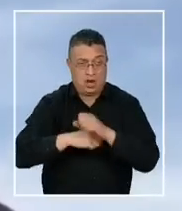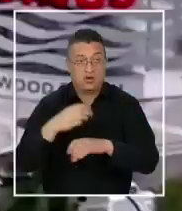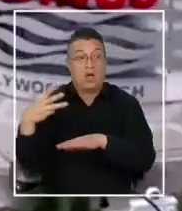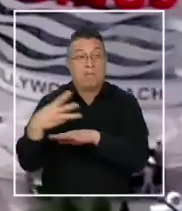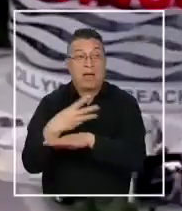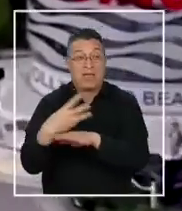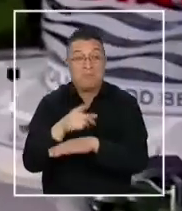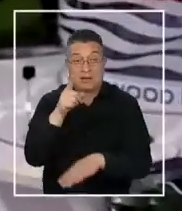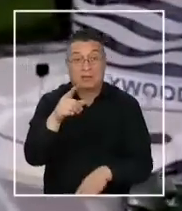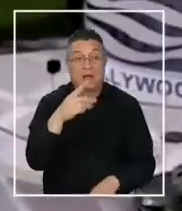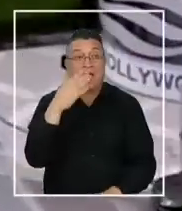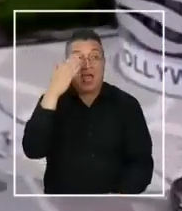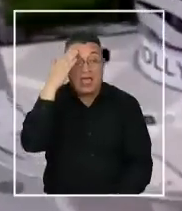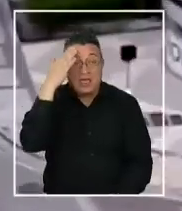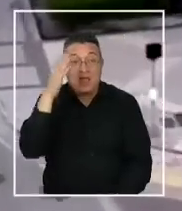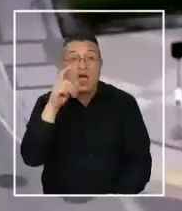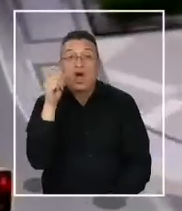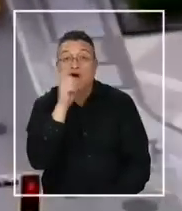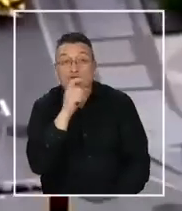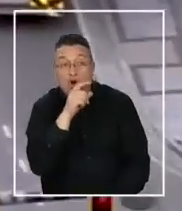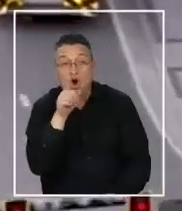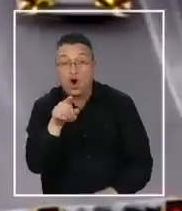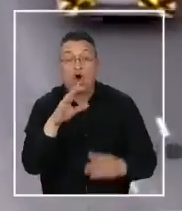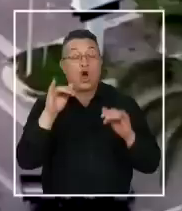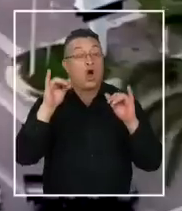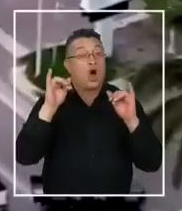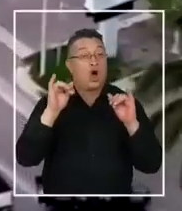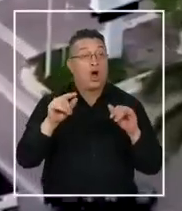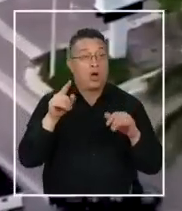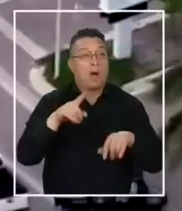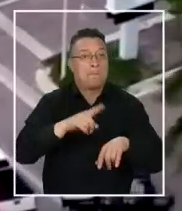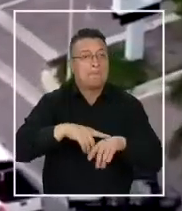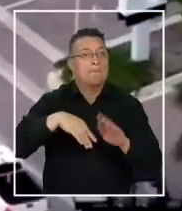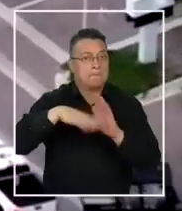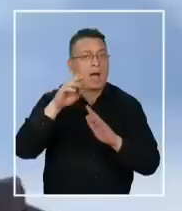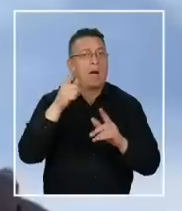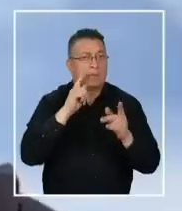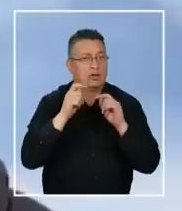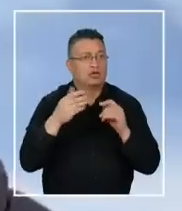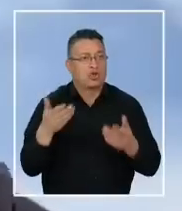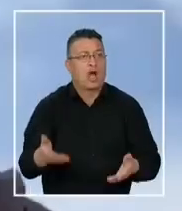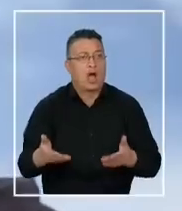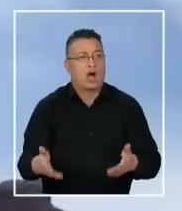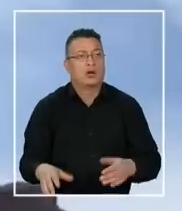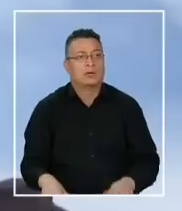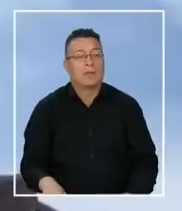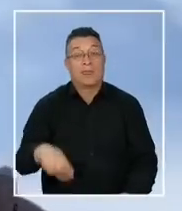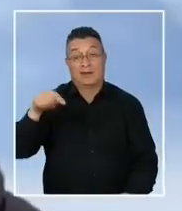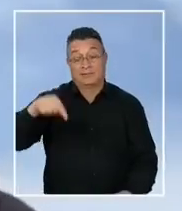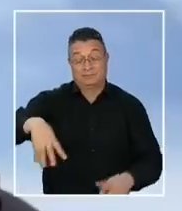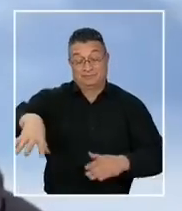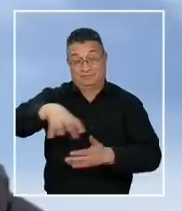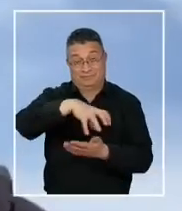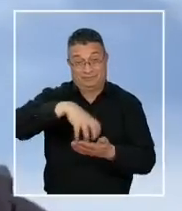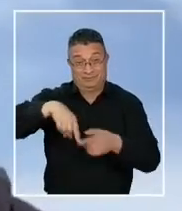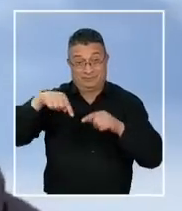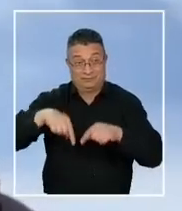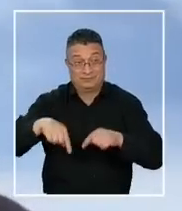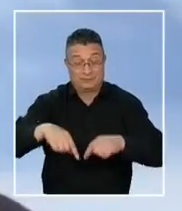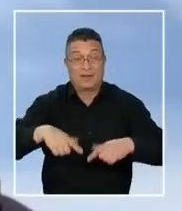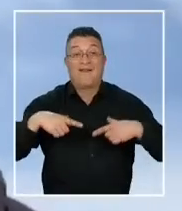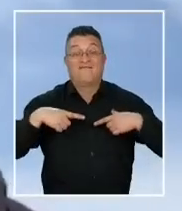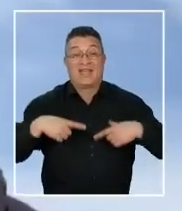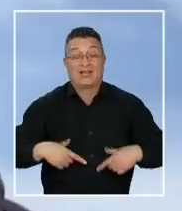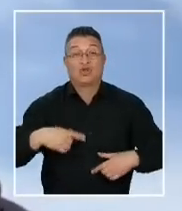refleja que los días festivos de la ciudad son sin duda los momentos de mayor peligro. En Spring Break, sobre todo, que es las